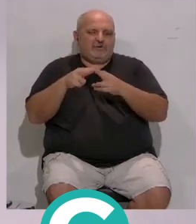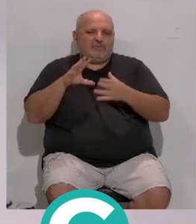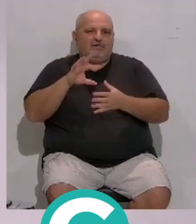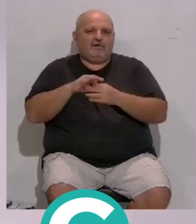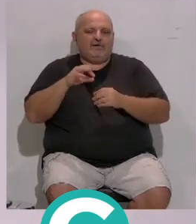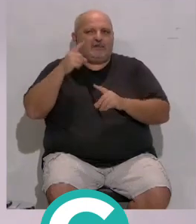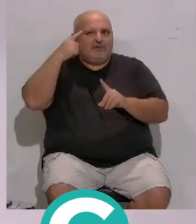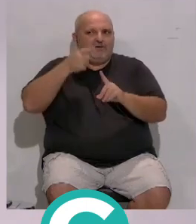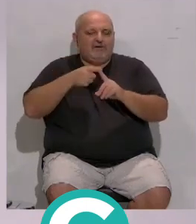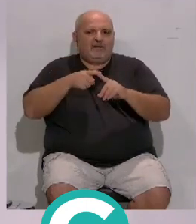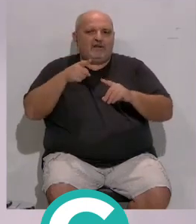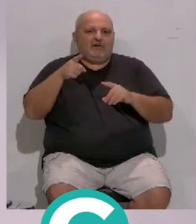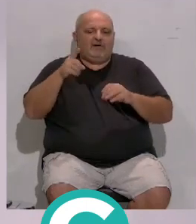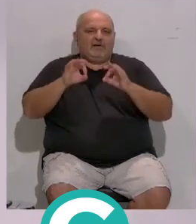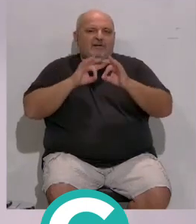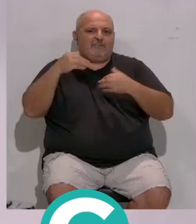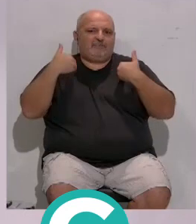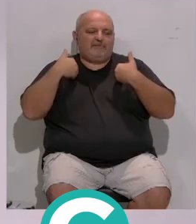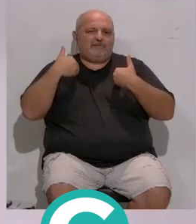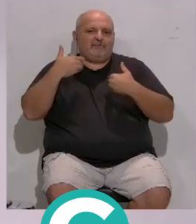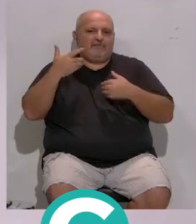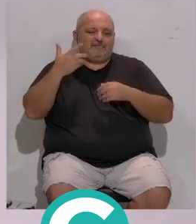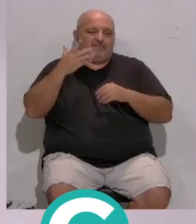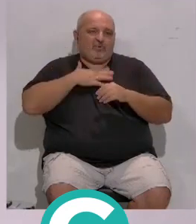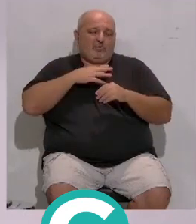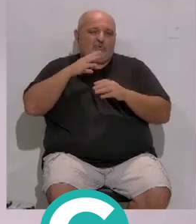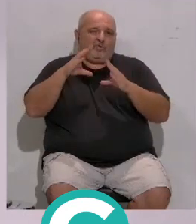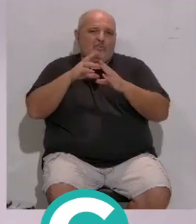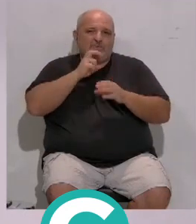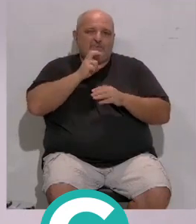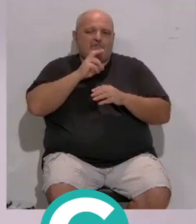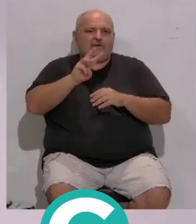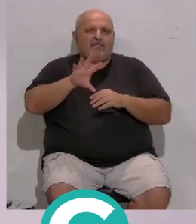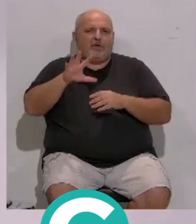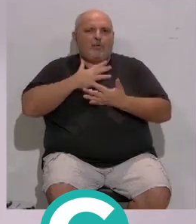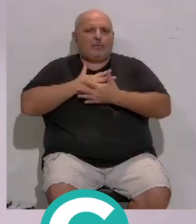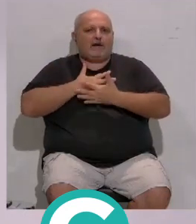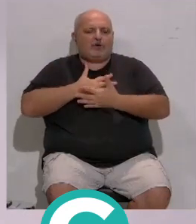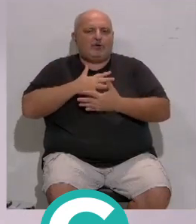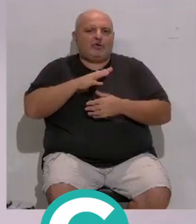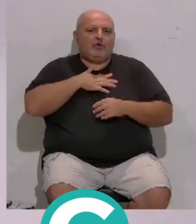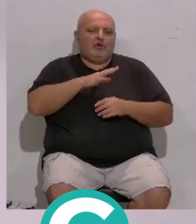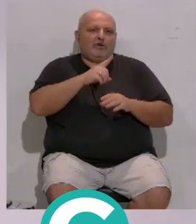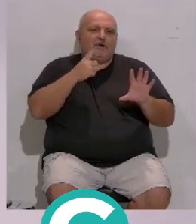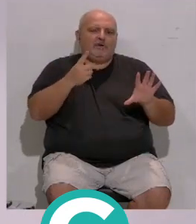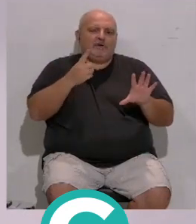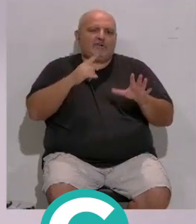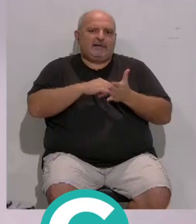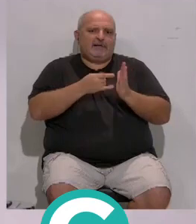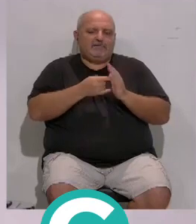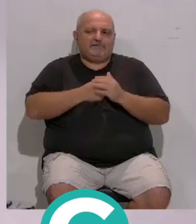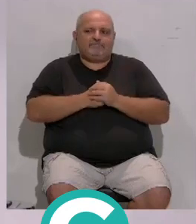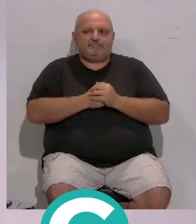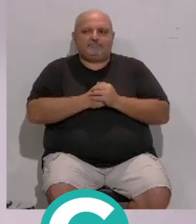...para llevar a cabo esta acción este organismo... ...dependiente de la diócesis... ...contó con 35 voluntarios y voluntarias... ...y el trabajo de seis técnicos.